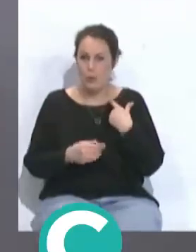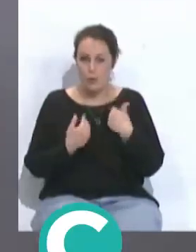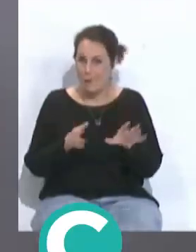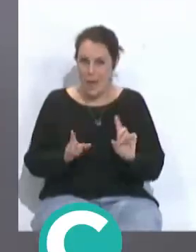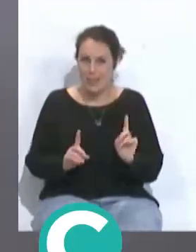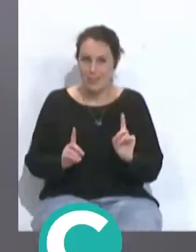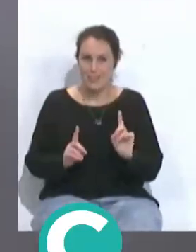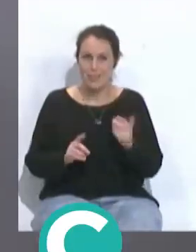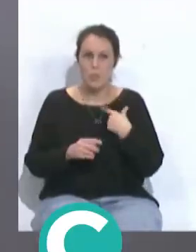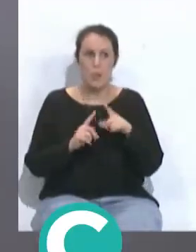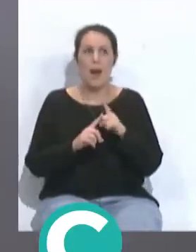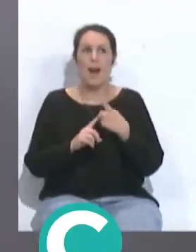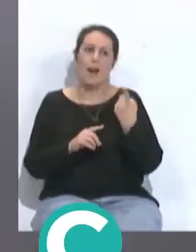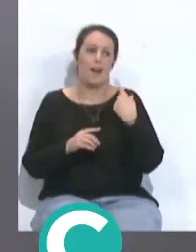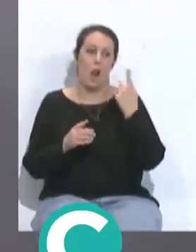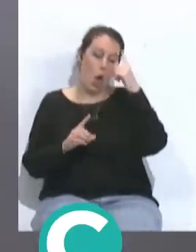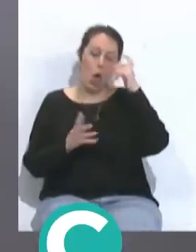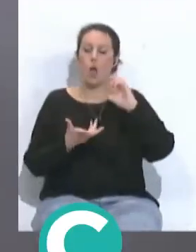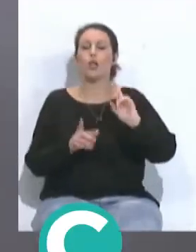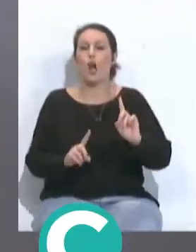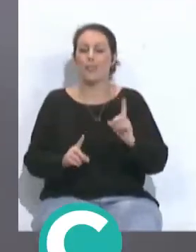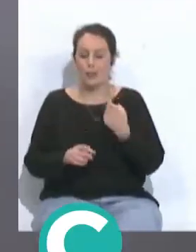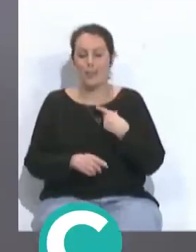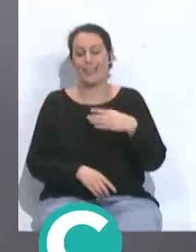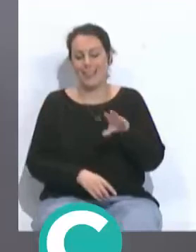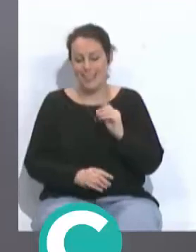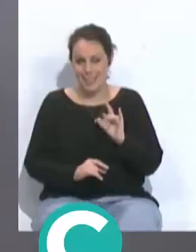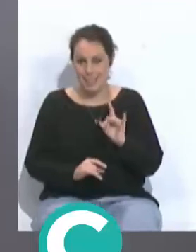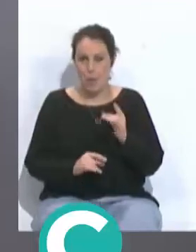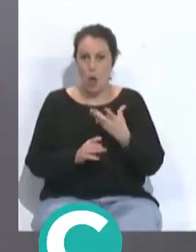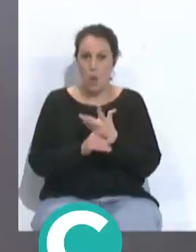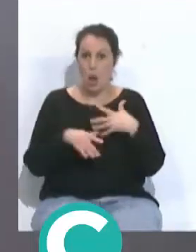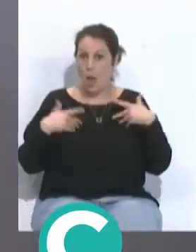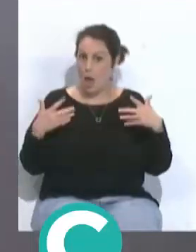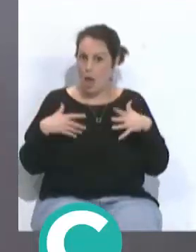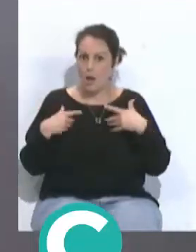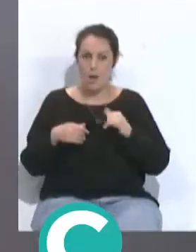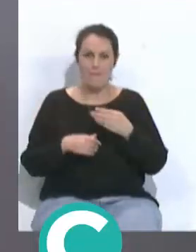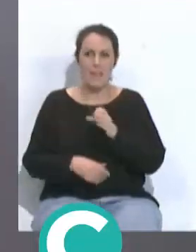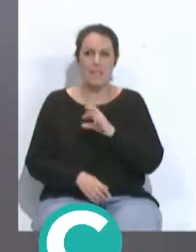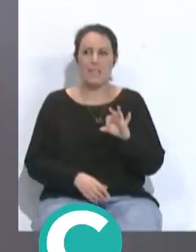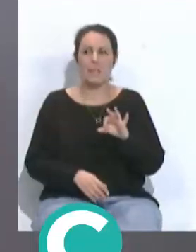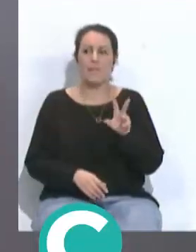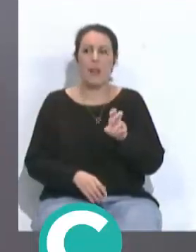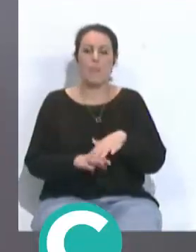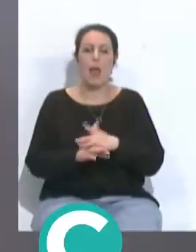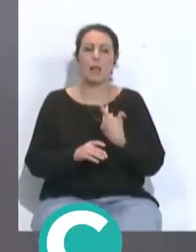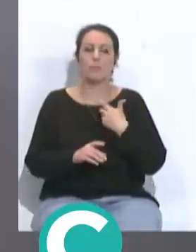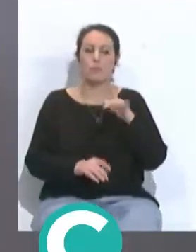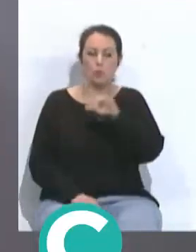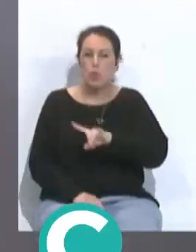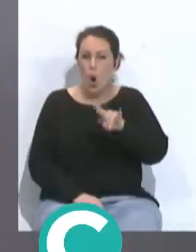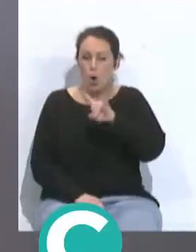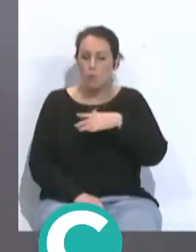no no no se pierden deliberadamente entendí lo que quiso decir pero quizás este juego tan alegre que tiene el Betis quizás nos puede servir para que el soco